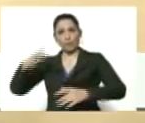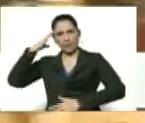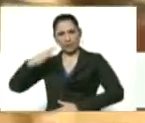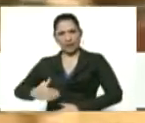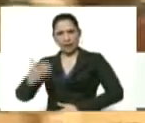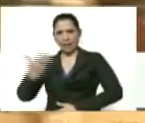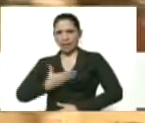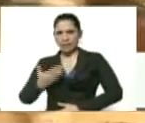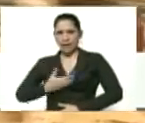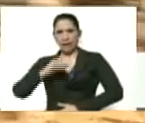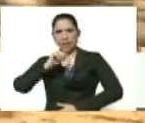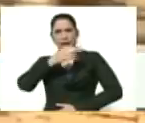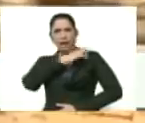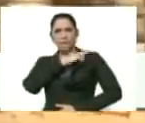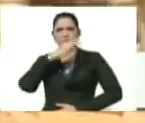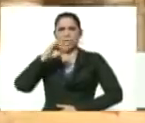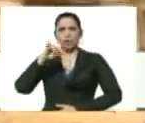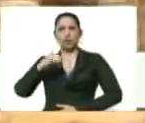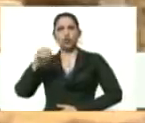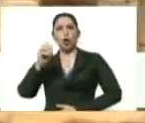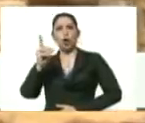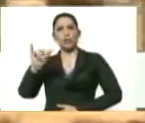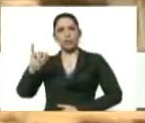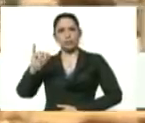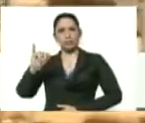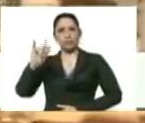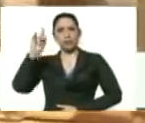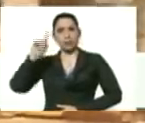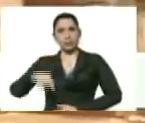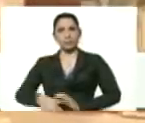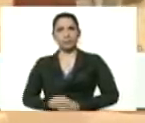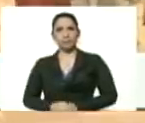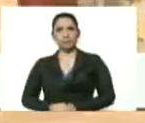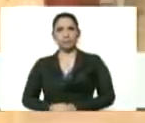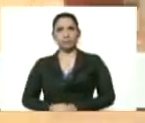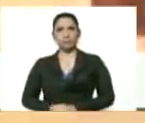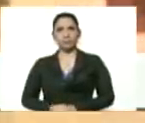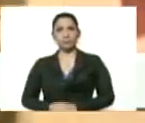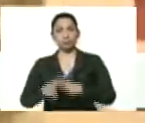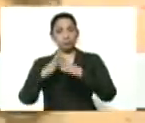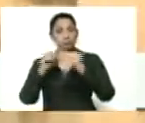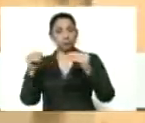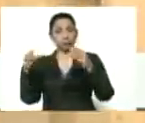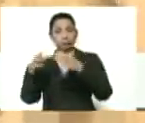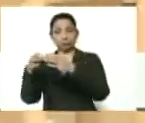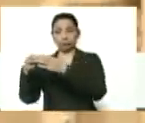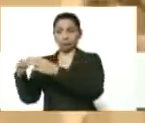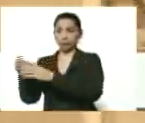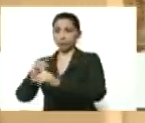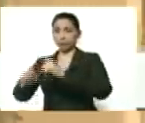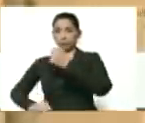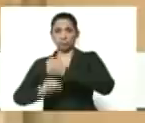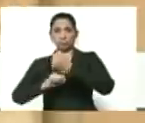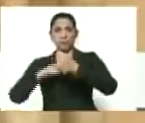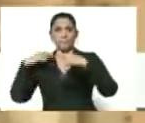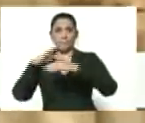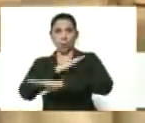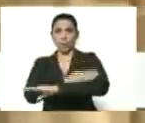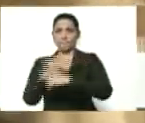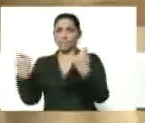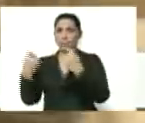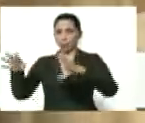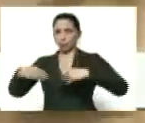jefe de SODI que nos acompaña que el general de división Ramírez Molina y toda la organización de base del poder popular para